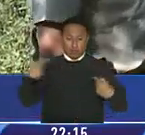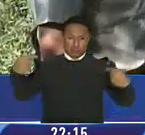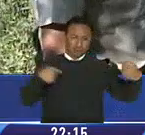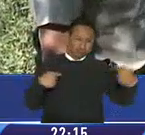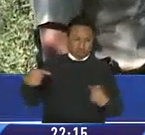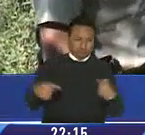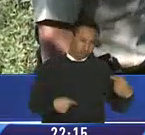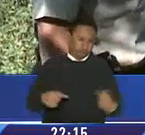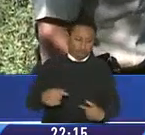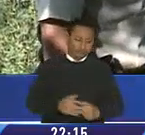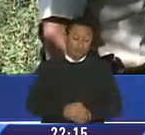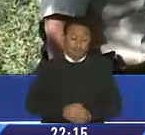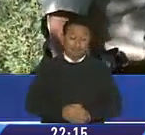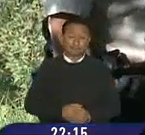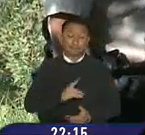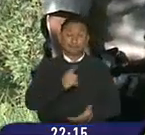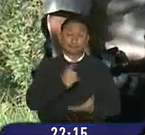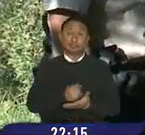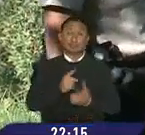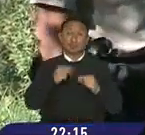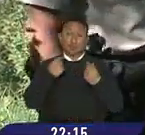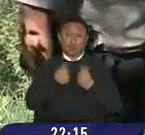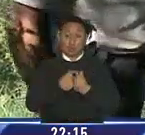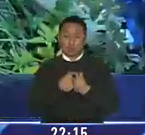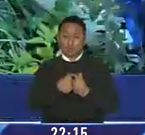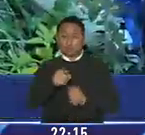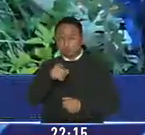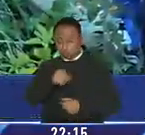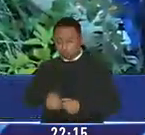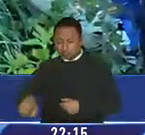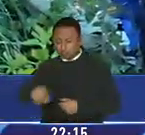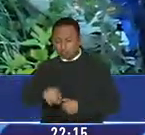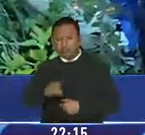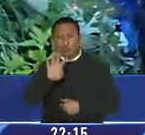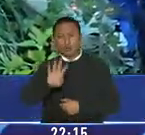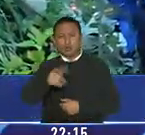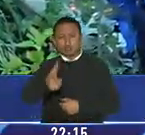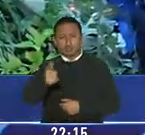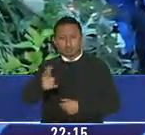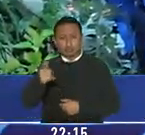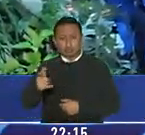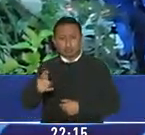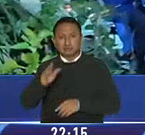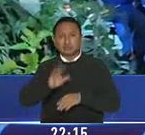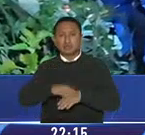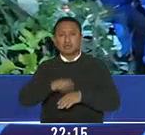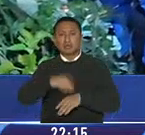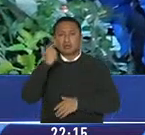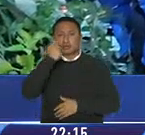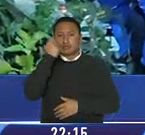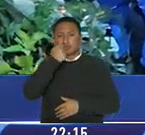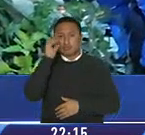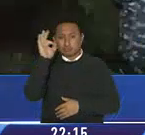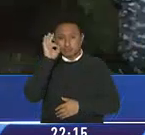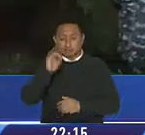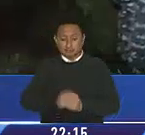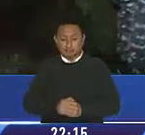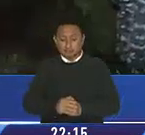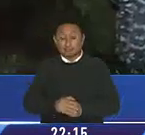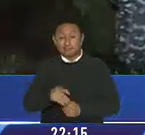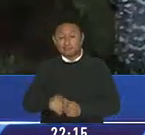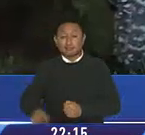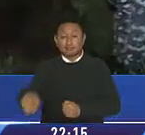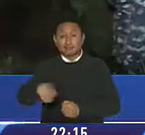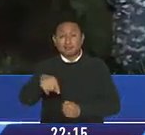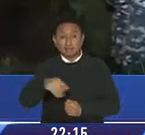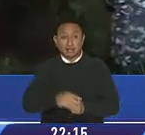Se trataría de muertes selectivas. Entre las hipótesis, la masacre respondería a un tema de drogas. Presumen que las víctimas se